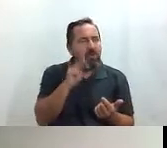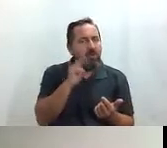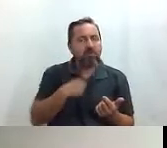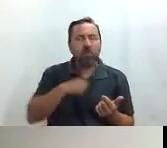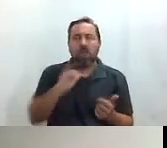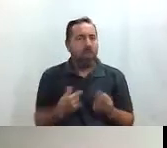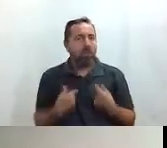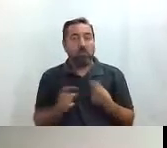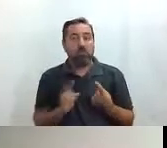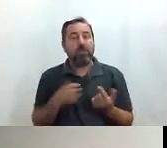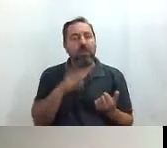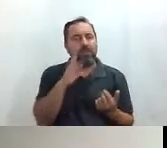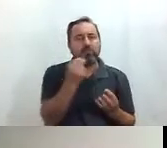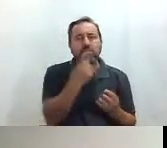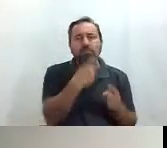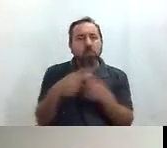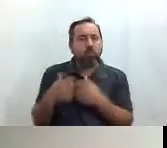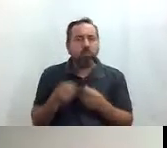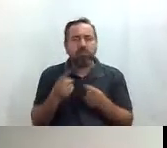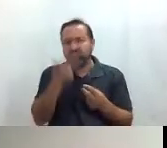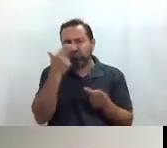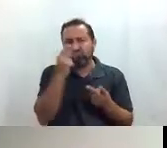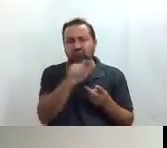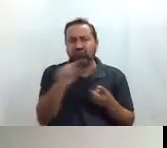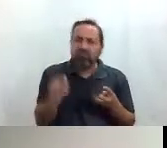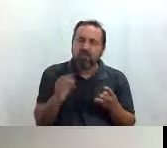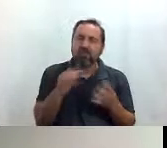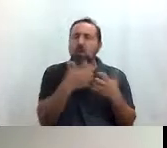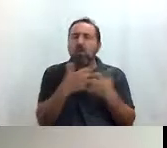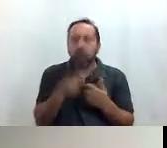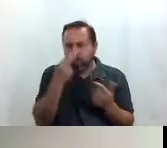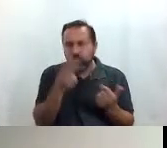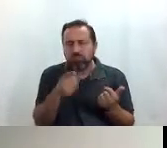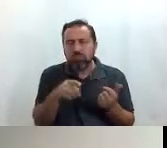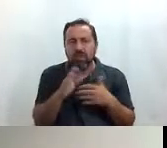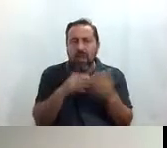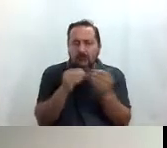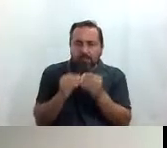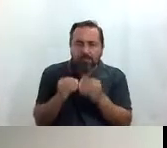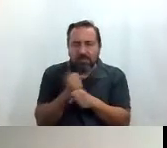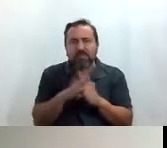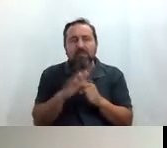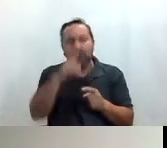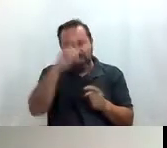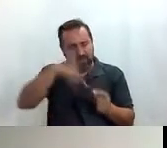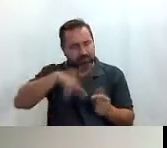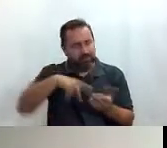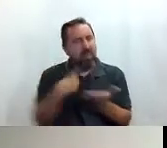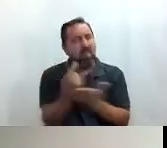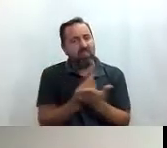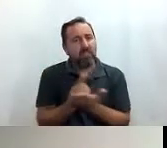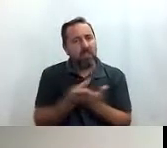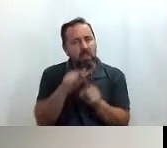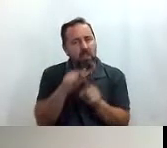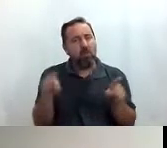aparte tenéis como muchos productos interesantes muchos productos de artesanos y diseñadores madrileños porque lo que